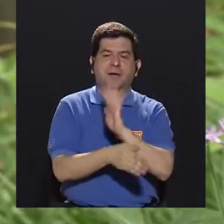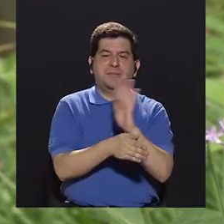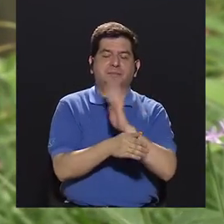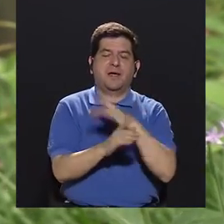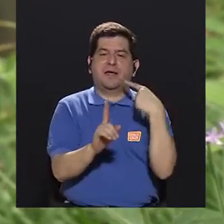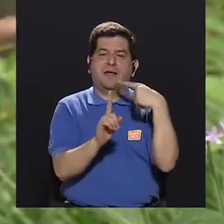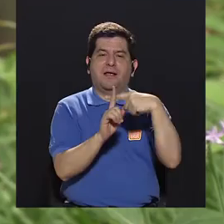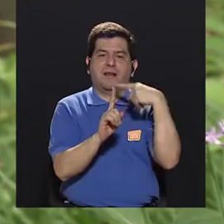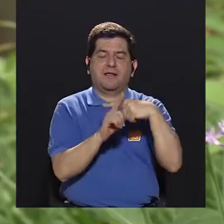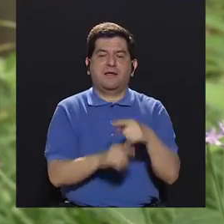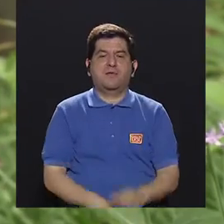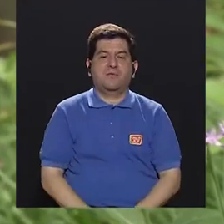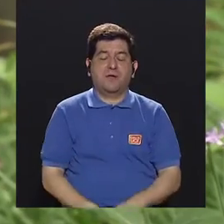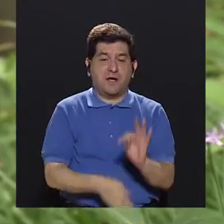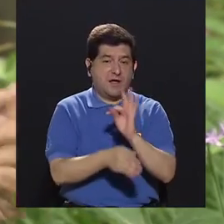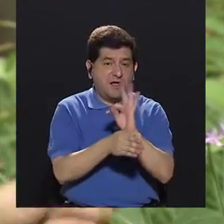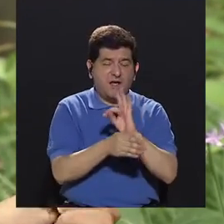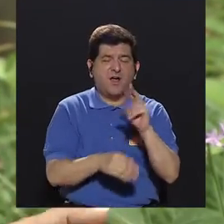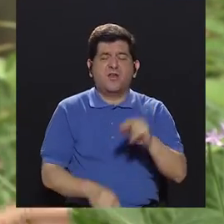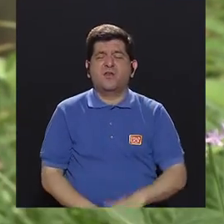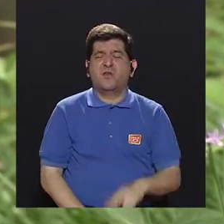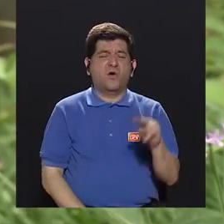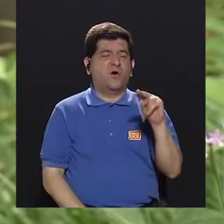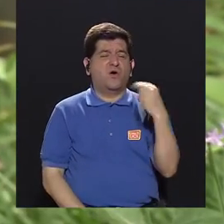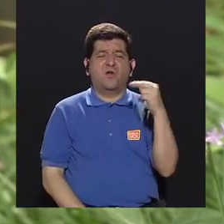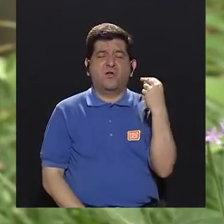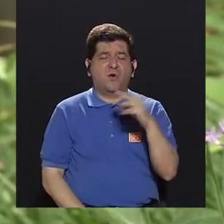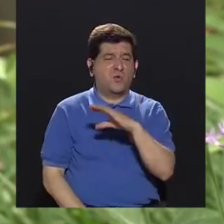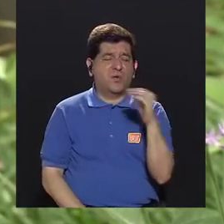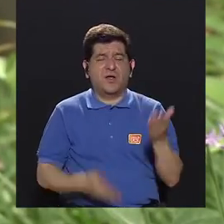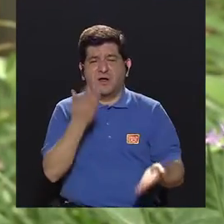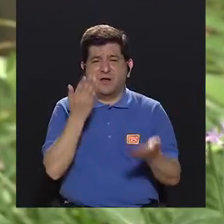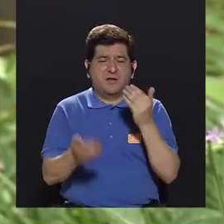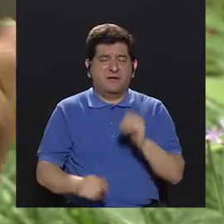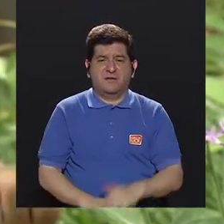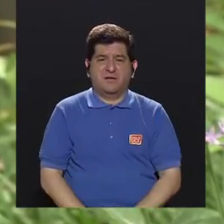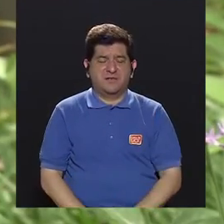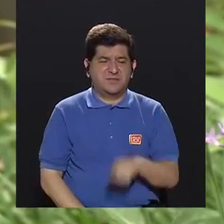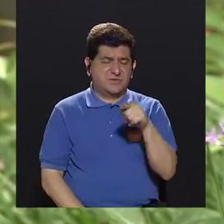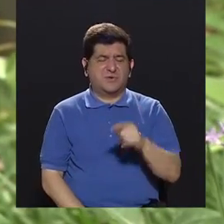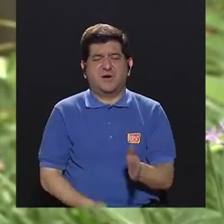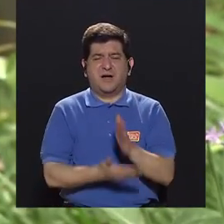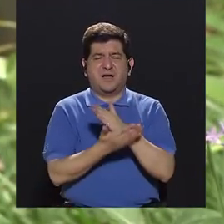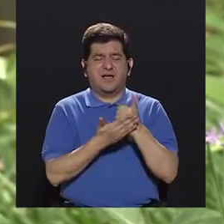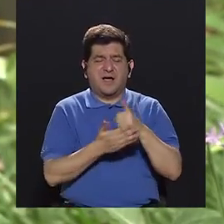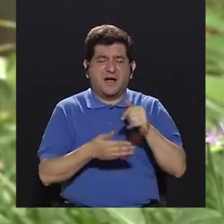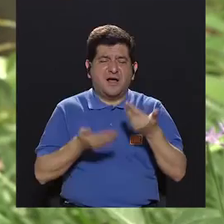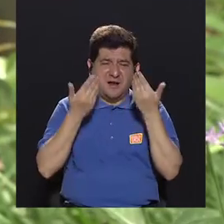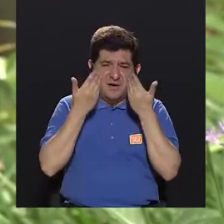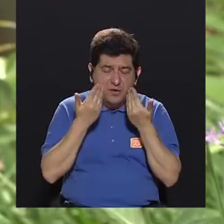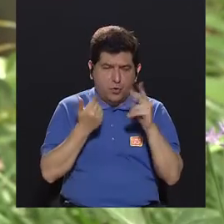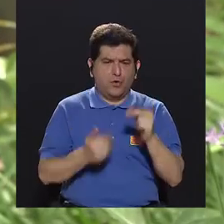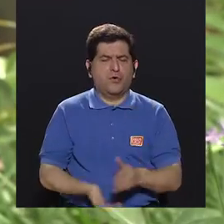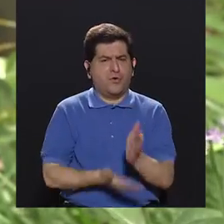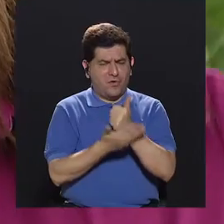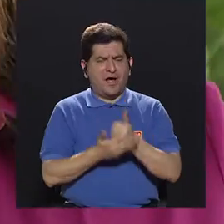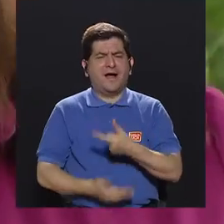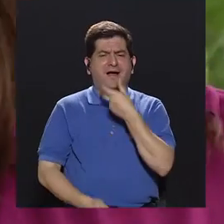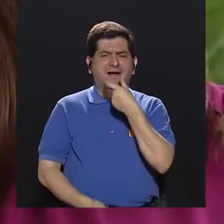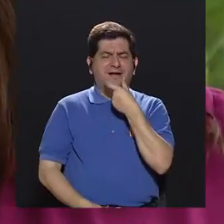positivas, en la televisión en vez de que veas las telenovelas y los dramas, ponte a ver algo que te dé risa, algo que te anime,